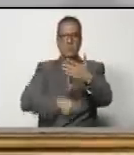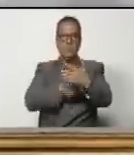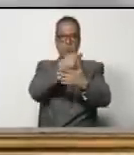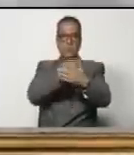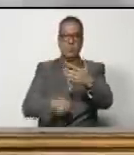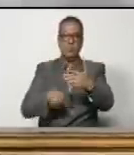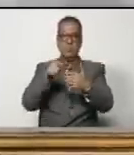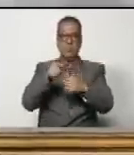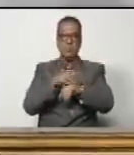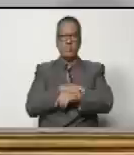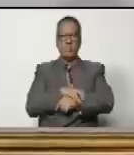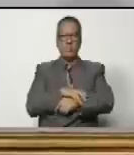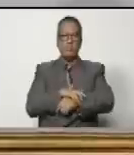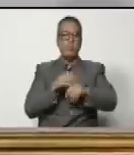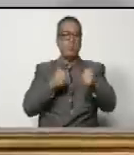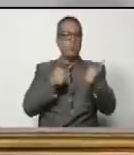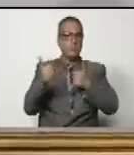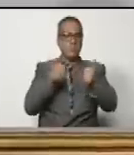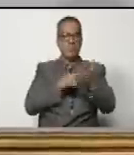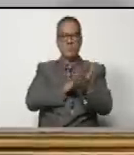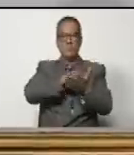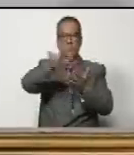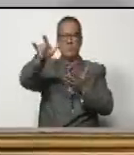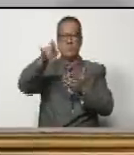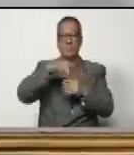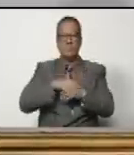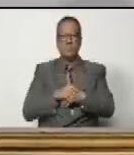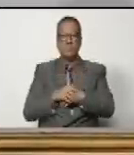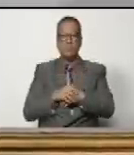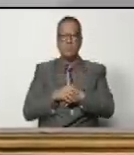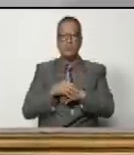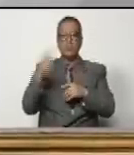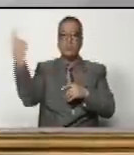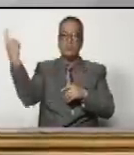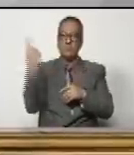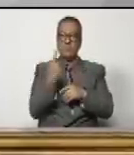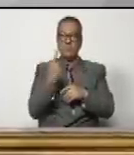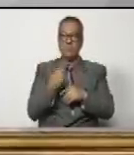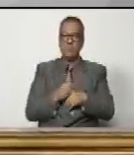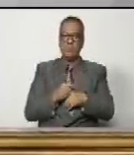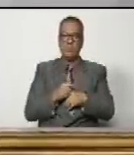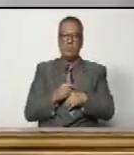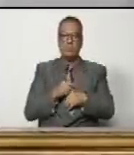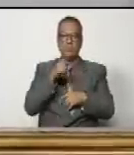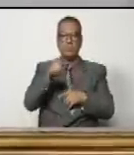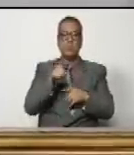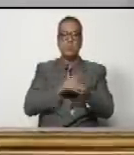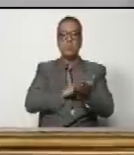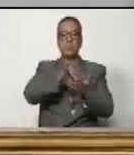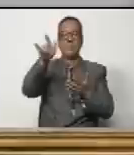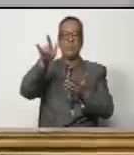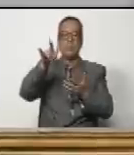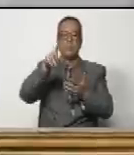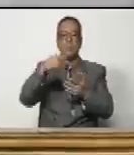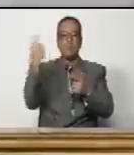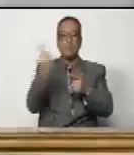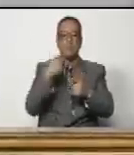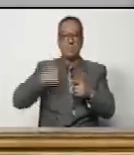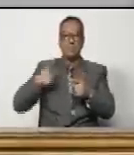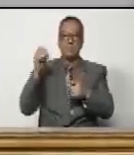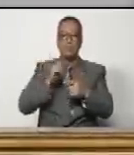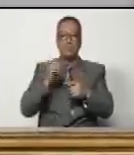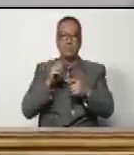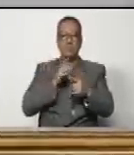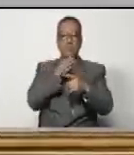cualquier vuelo que provenga o vaya, que provenga de Argentina